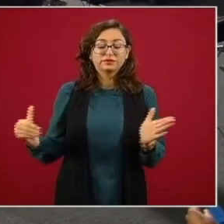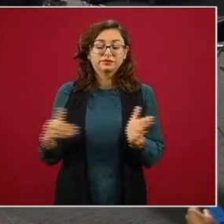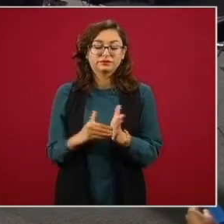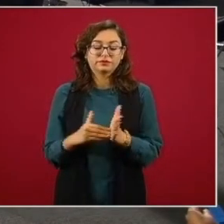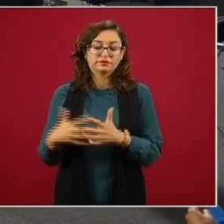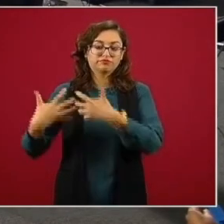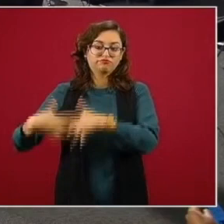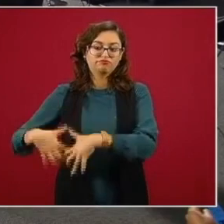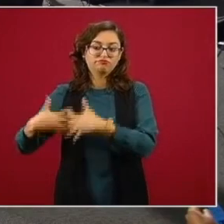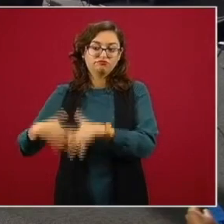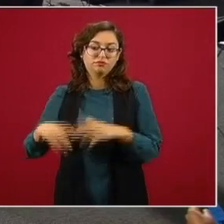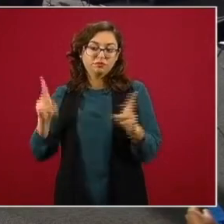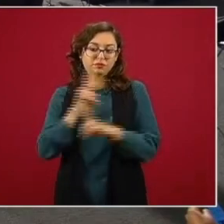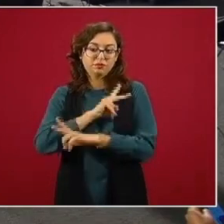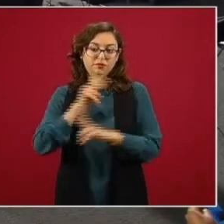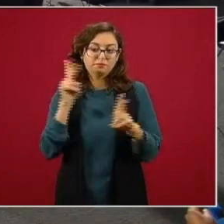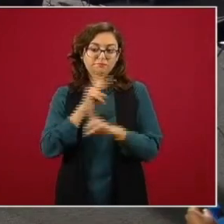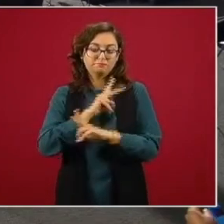ventiladores